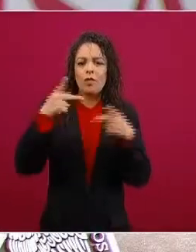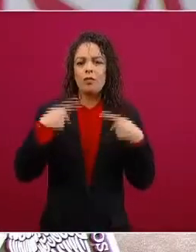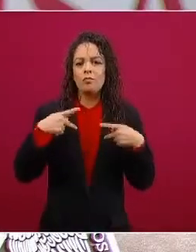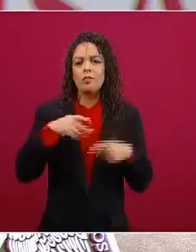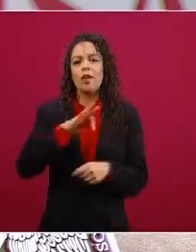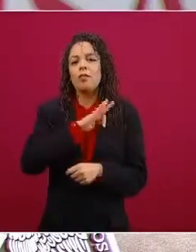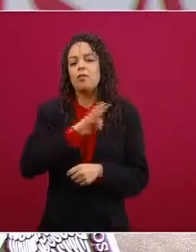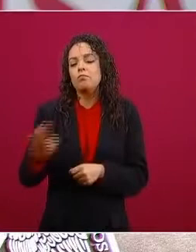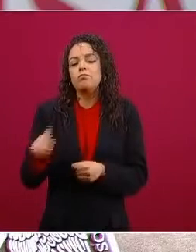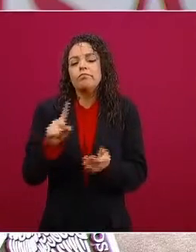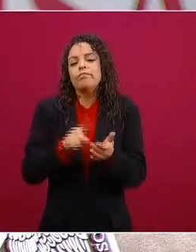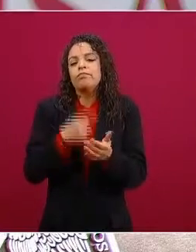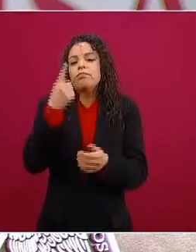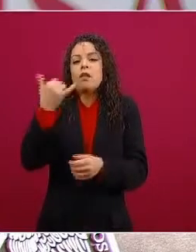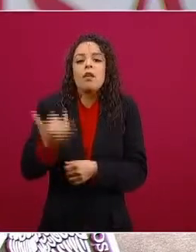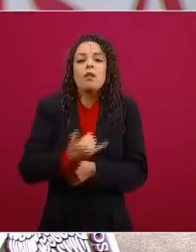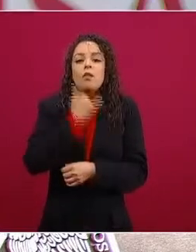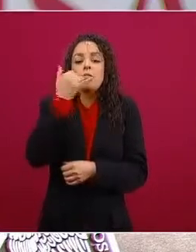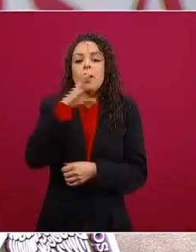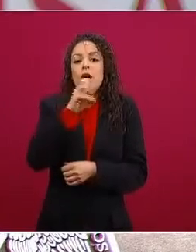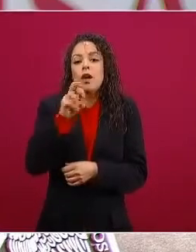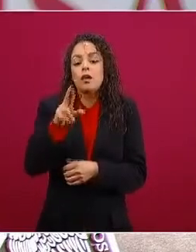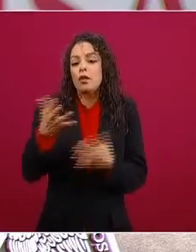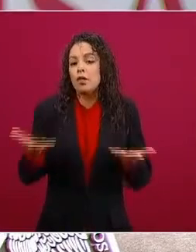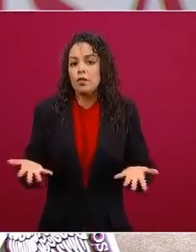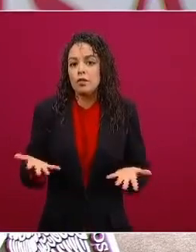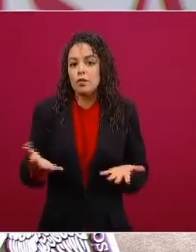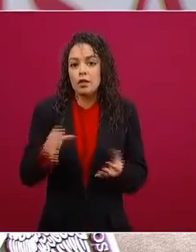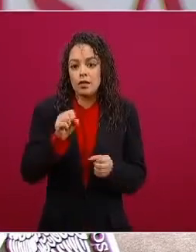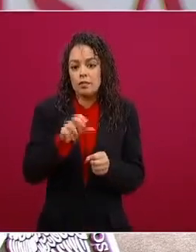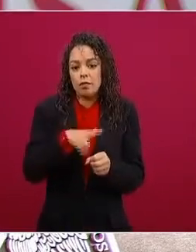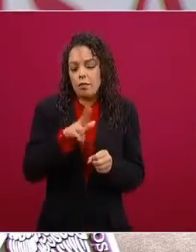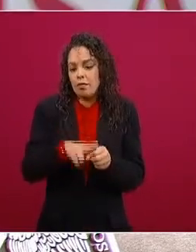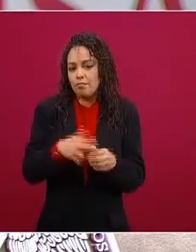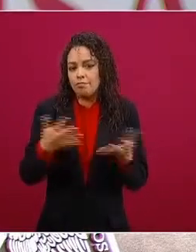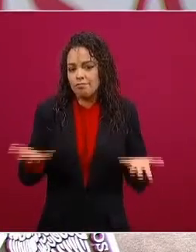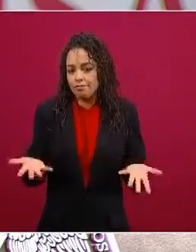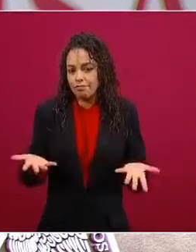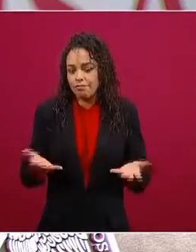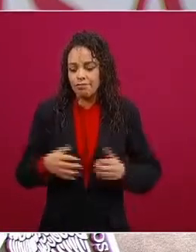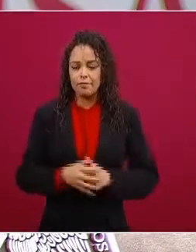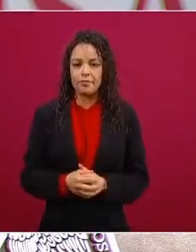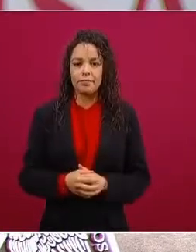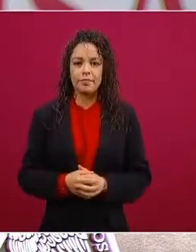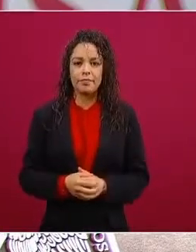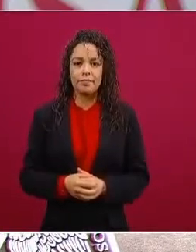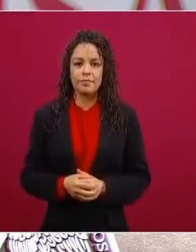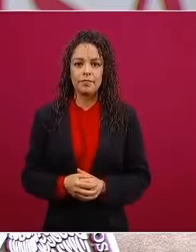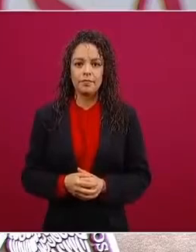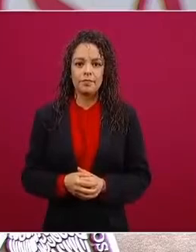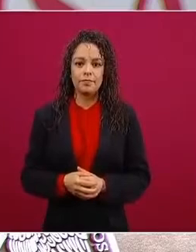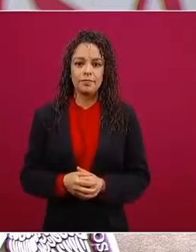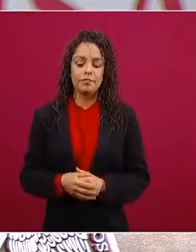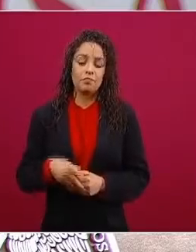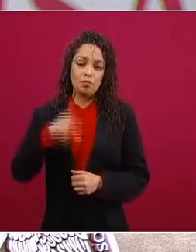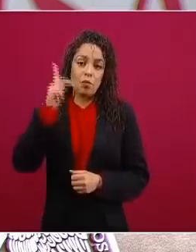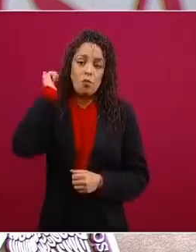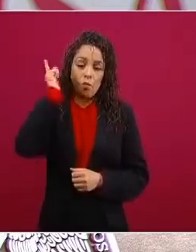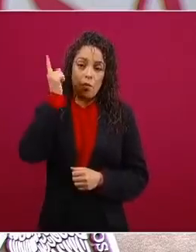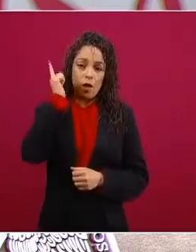porque así es y yo espero que pues cambie